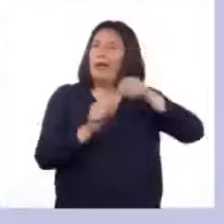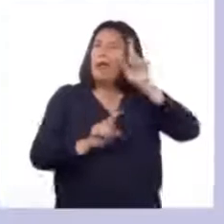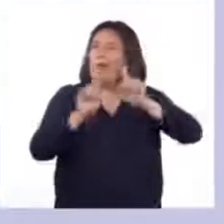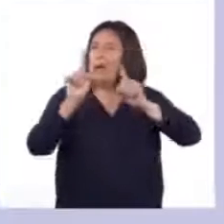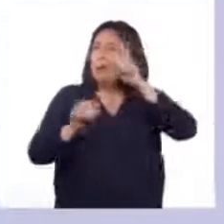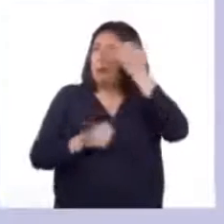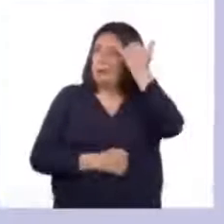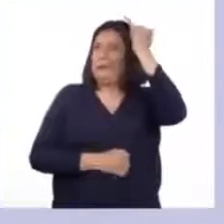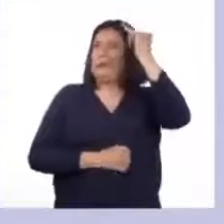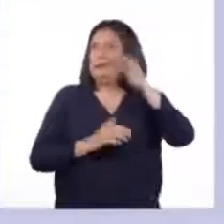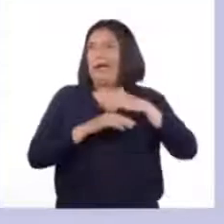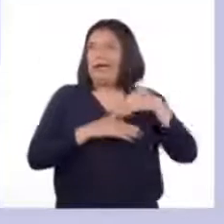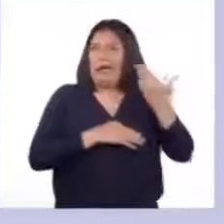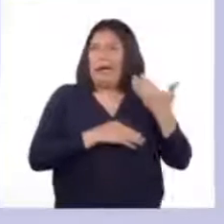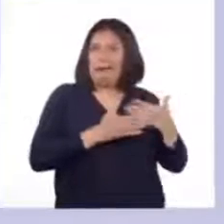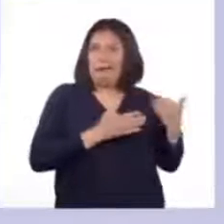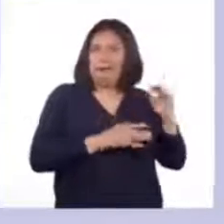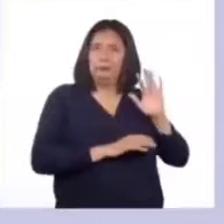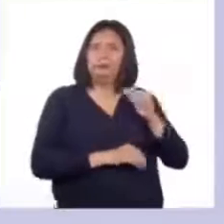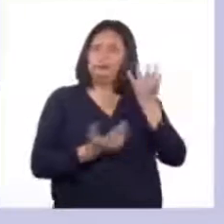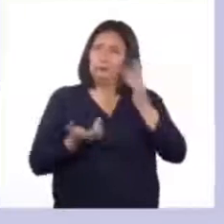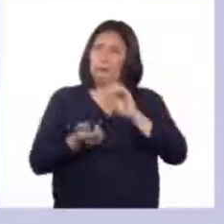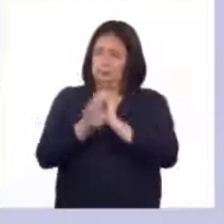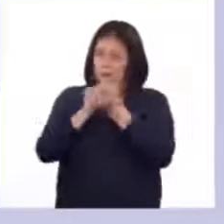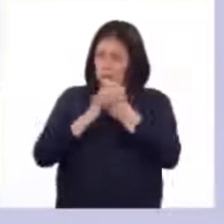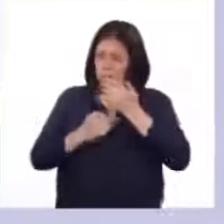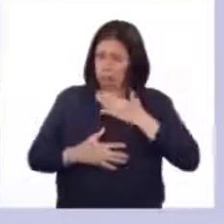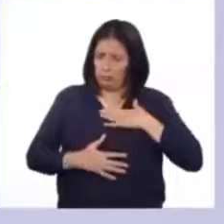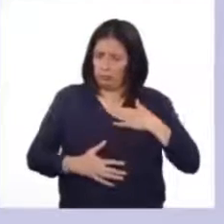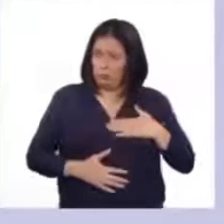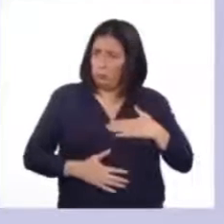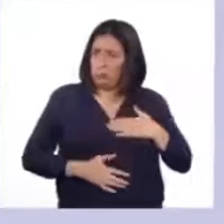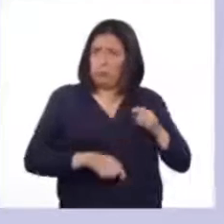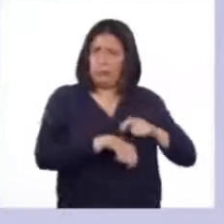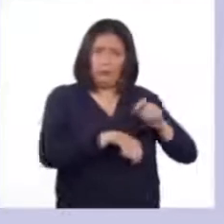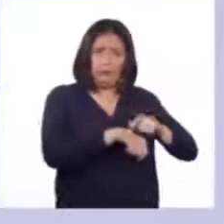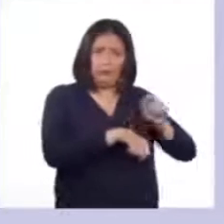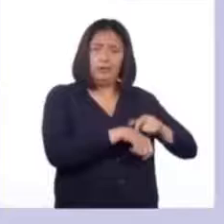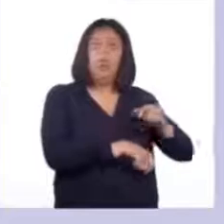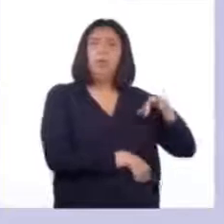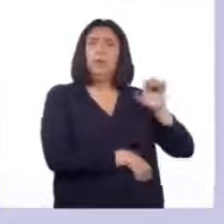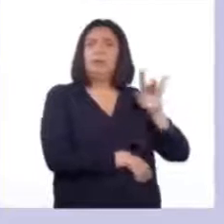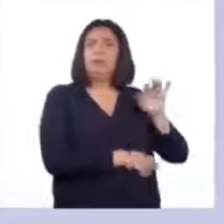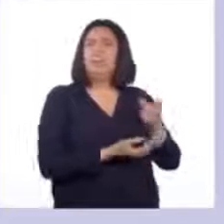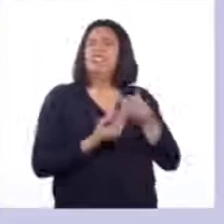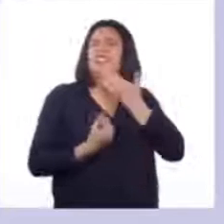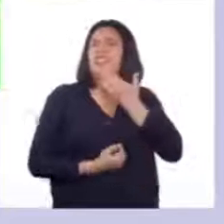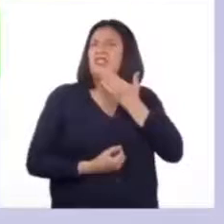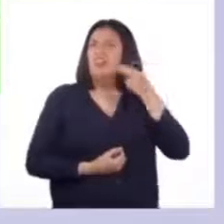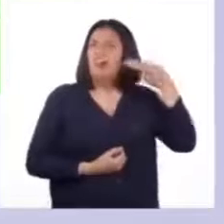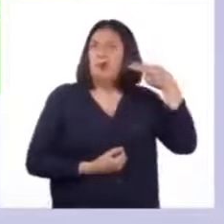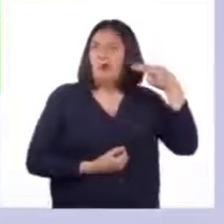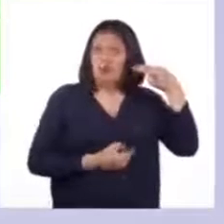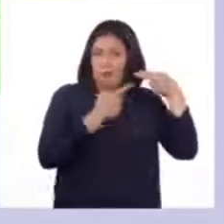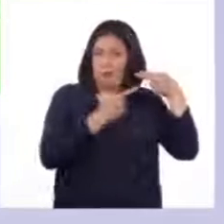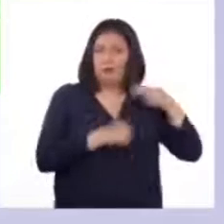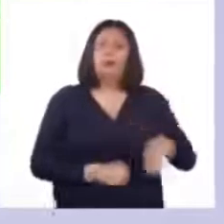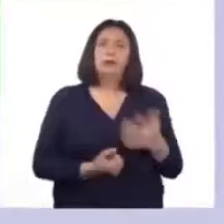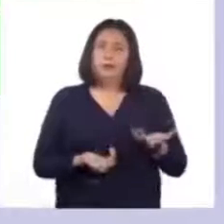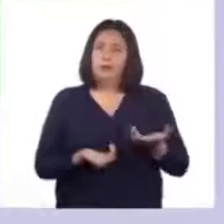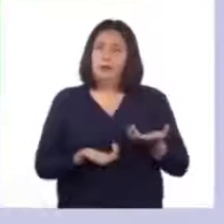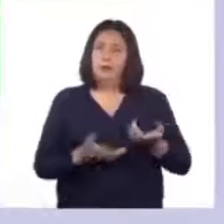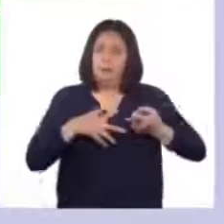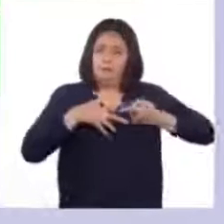principales antes de irnos. Los cambios físicos en la pubertad ocurren por las hormonas. La pubertad